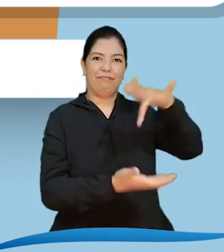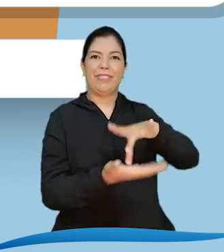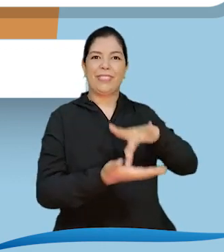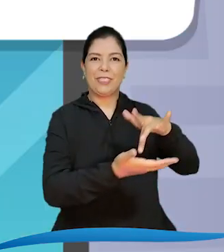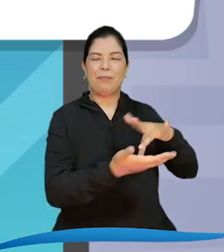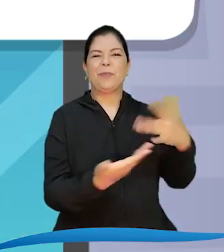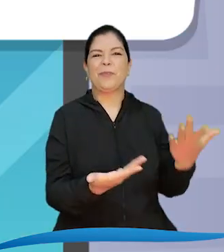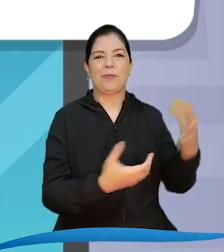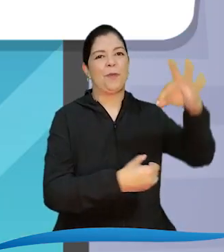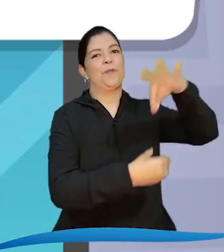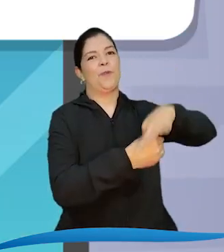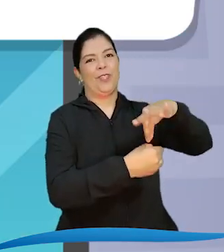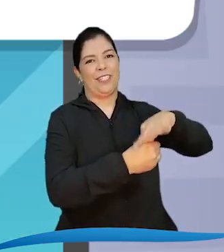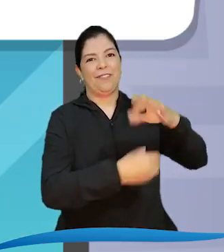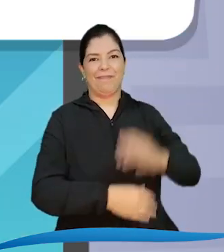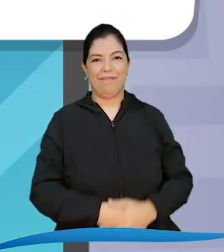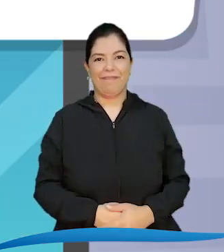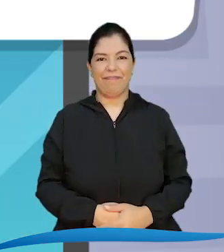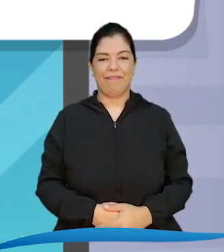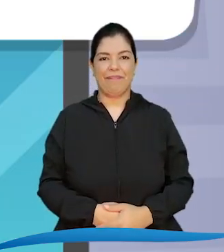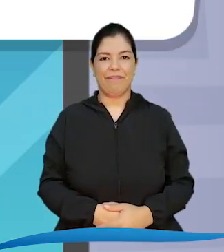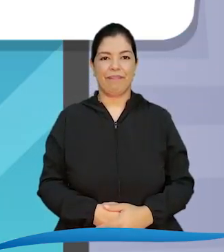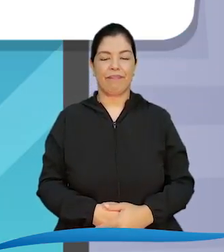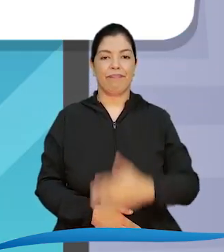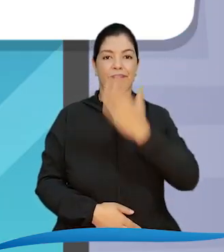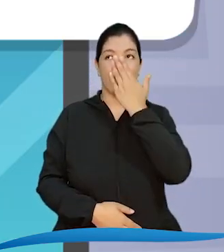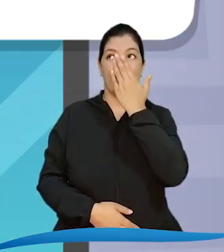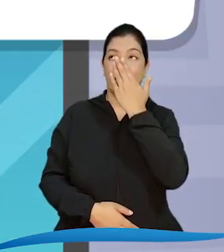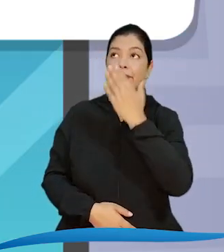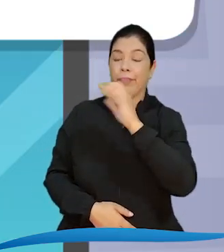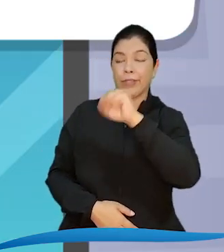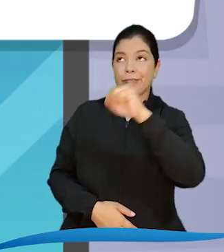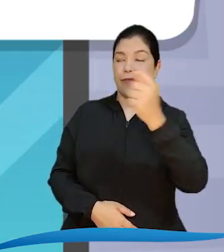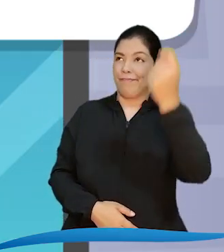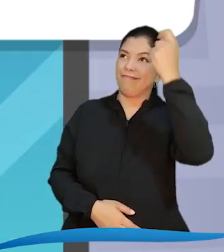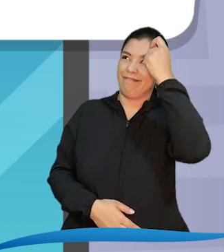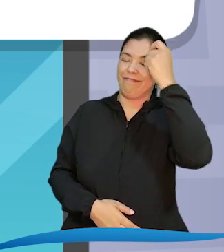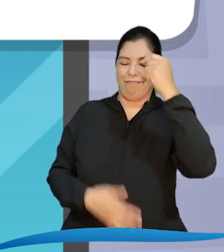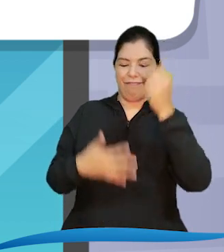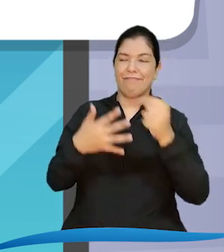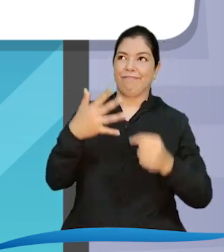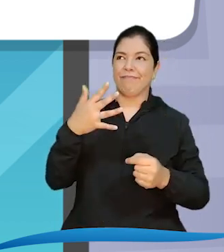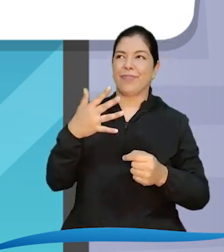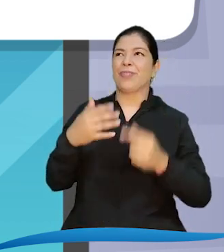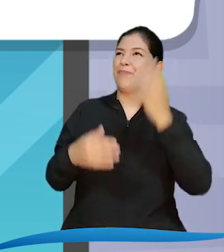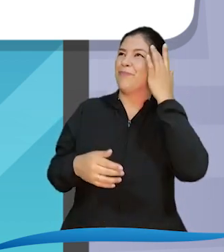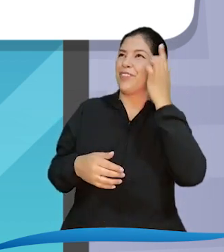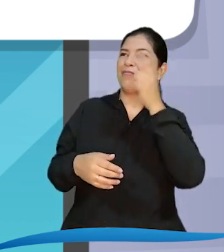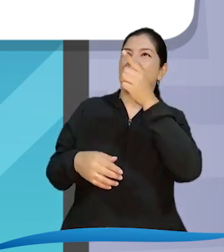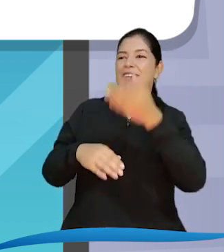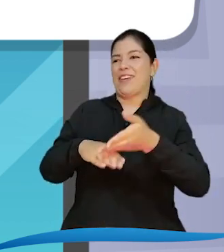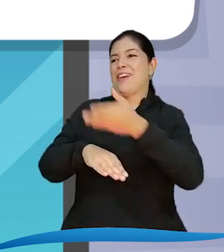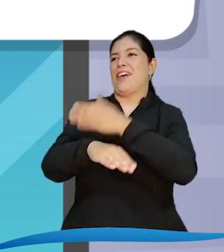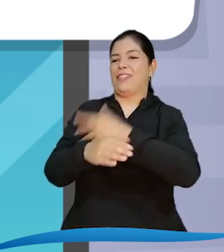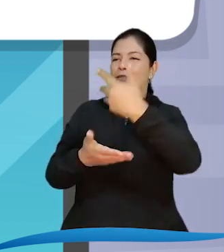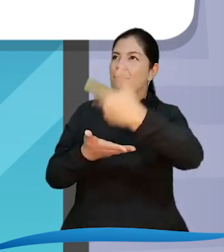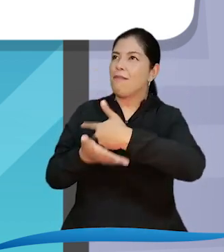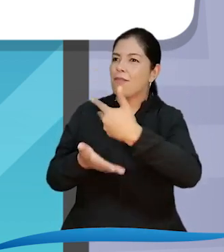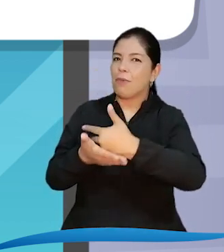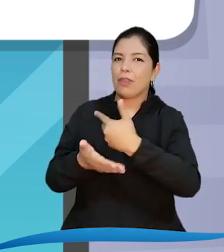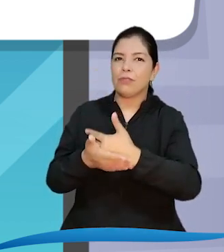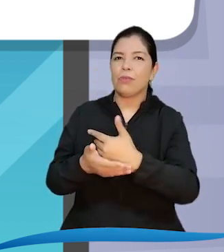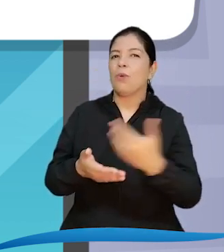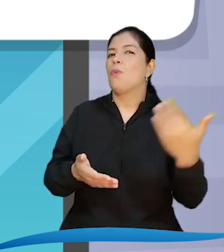través de su voto Nosotros estamos muy al tanto de todo eso Peregrina, y todo gracias a las recomendaciones que nos dieron